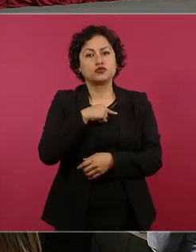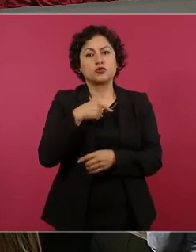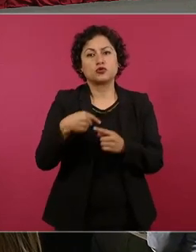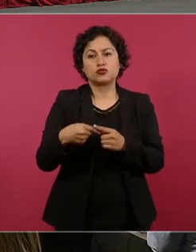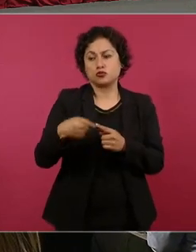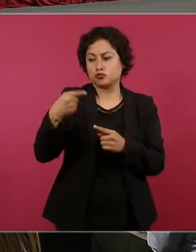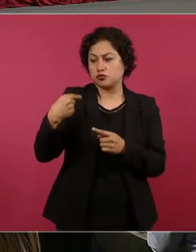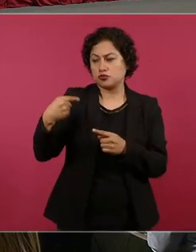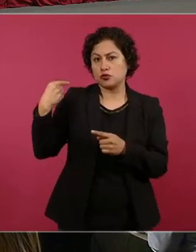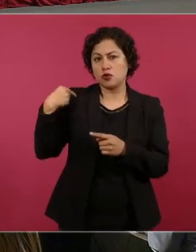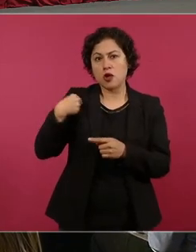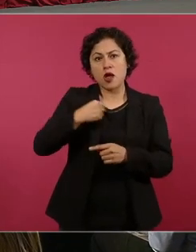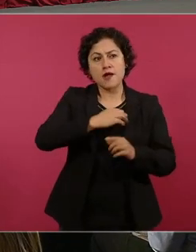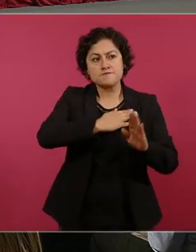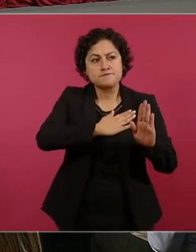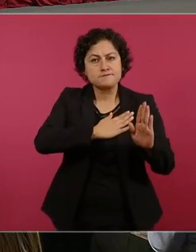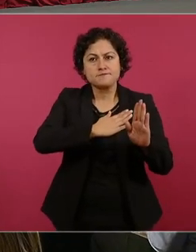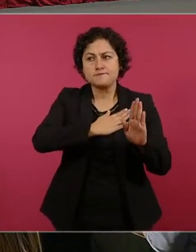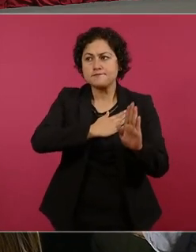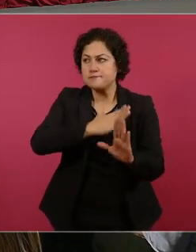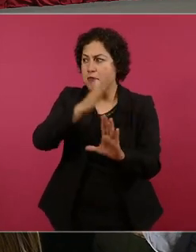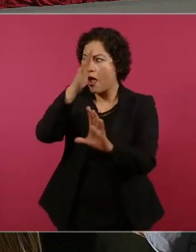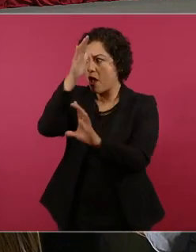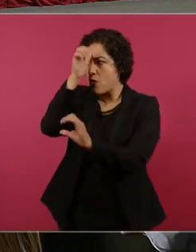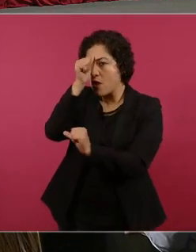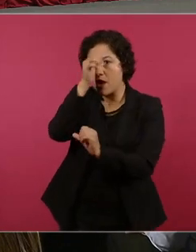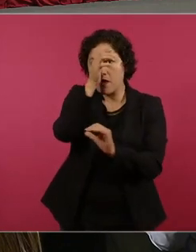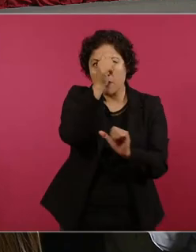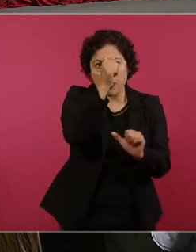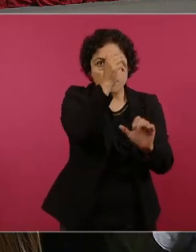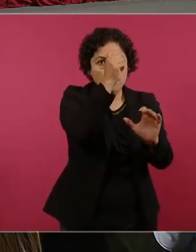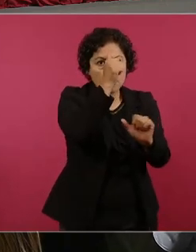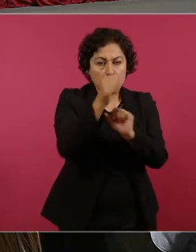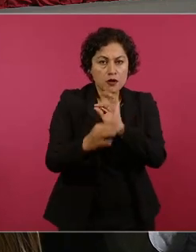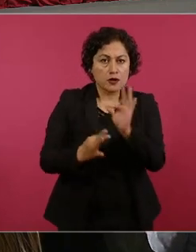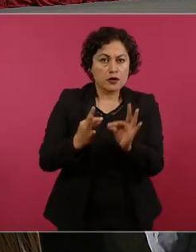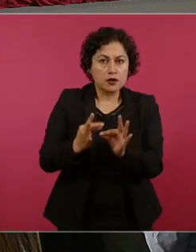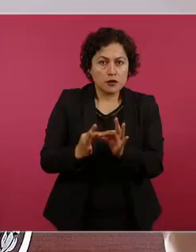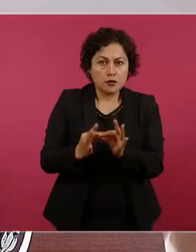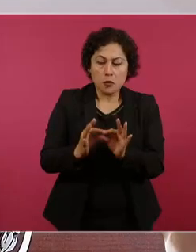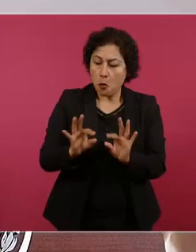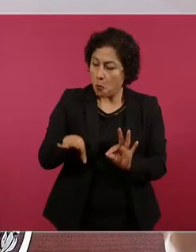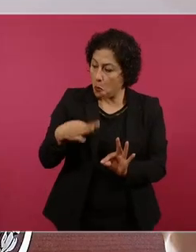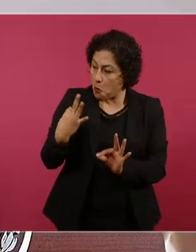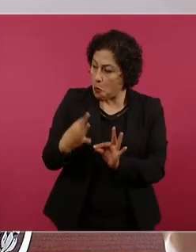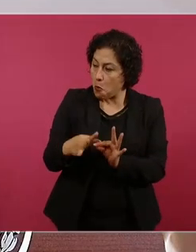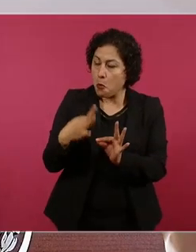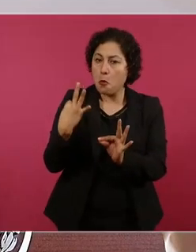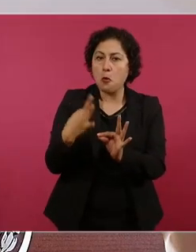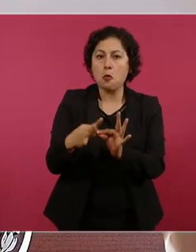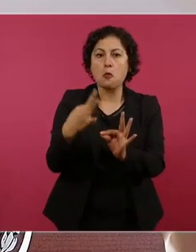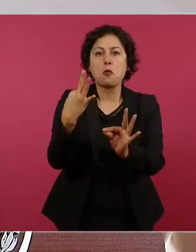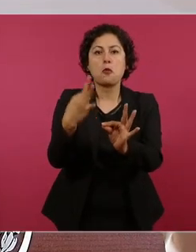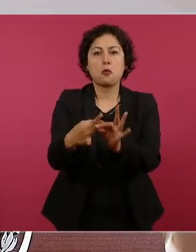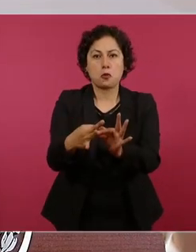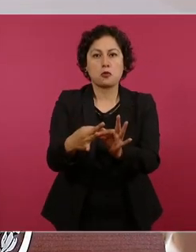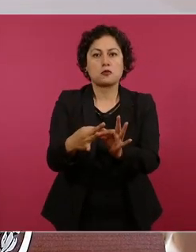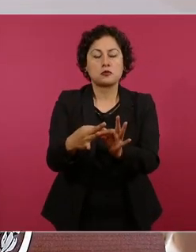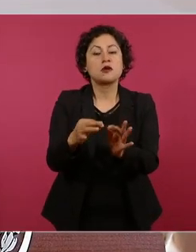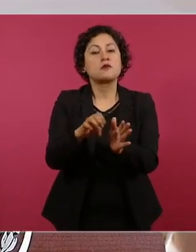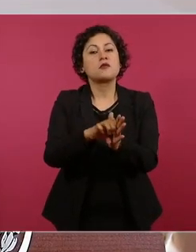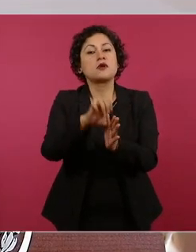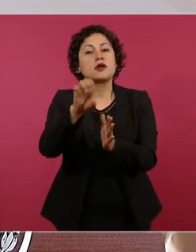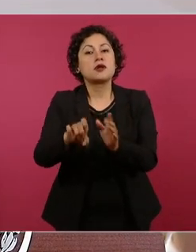contraídos en congresos, convenciones y eventos como el Abierto